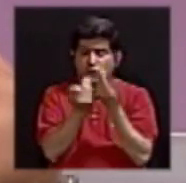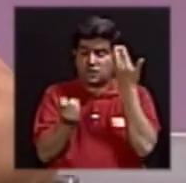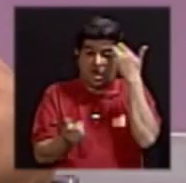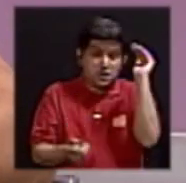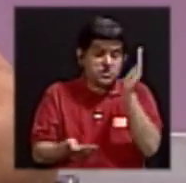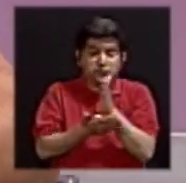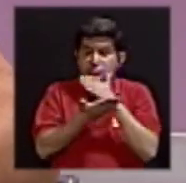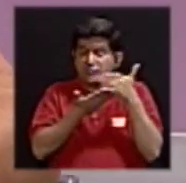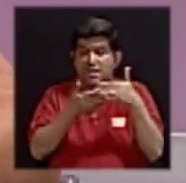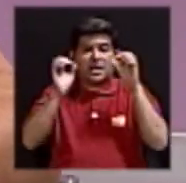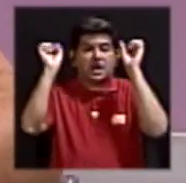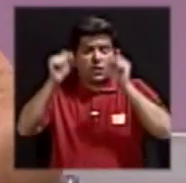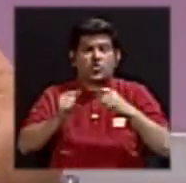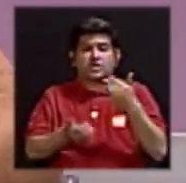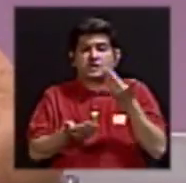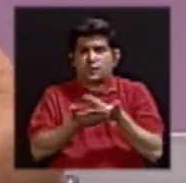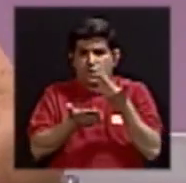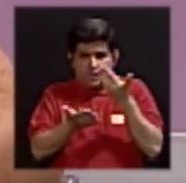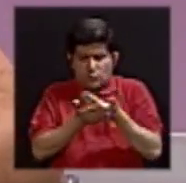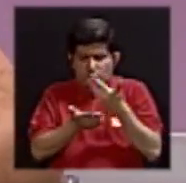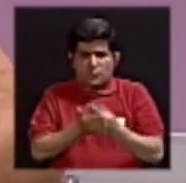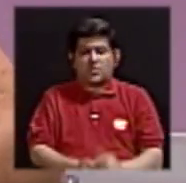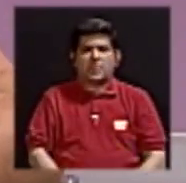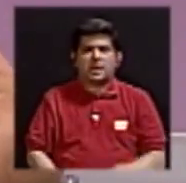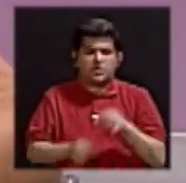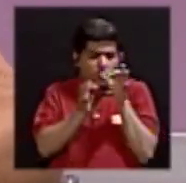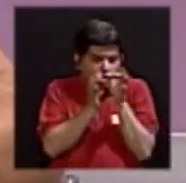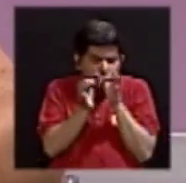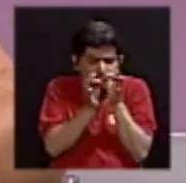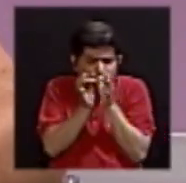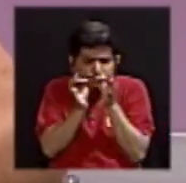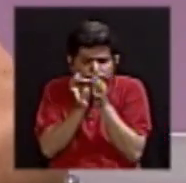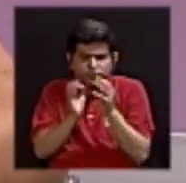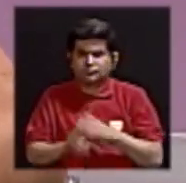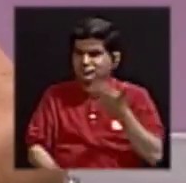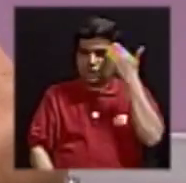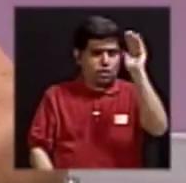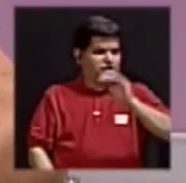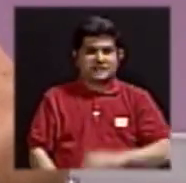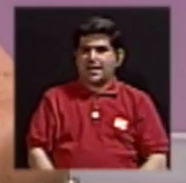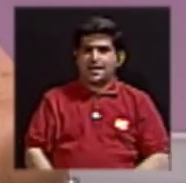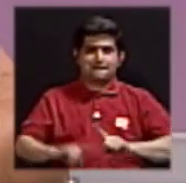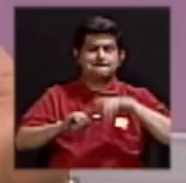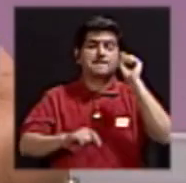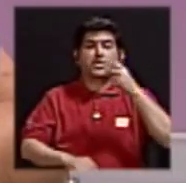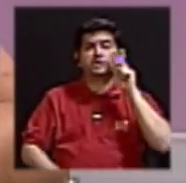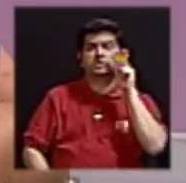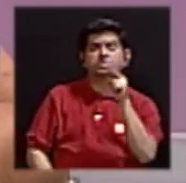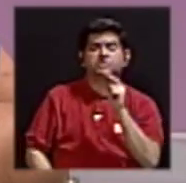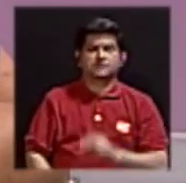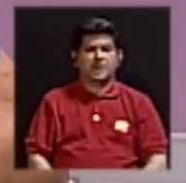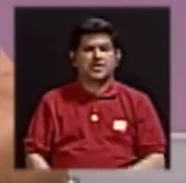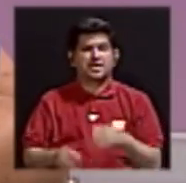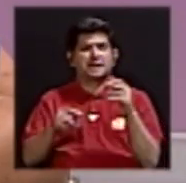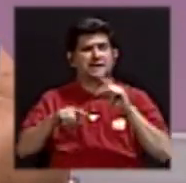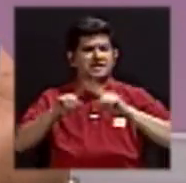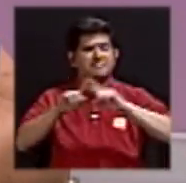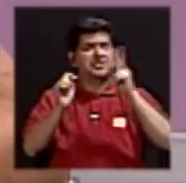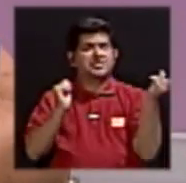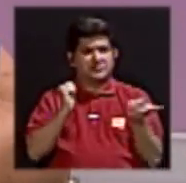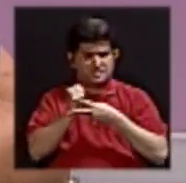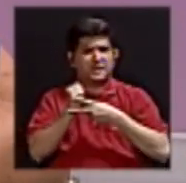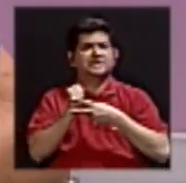sé si habrá algo que se pueda demostrar, digamos, a nivel molecular. No lo sé, pero sí vemos que muchas veces,